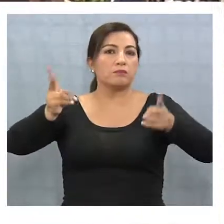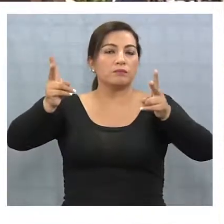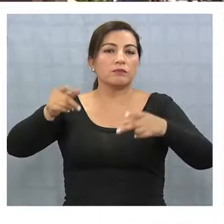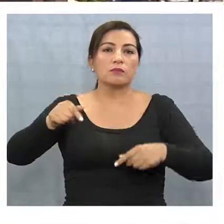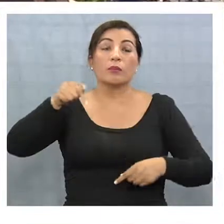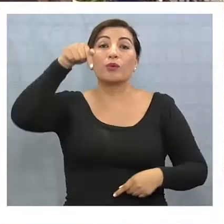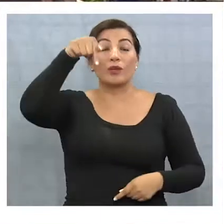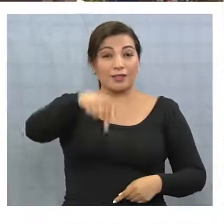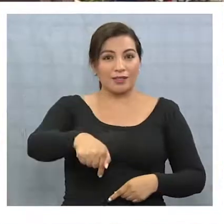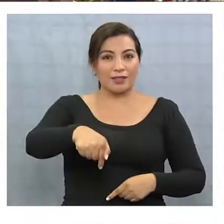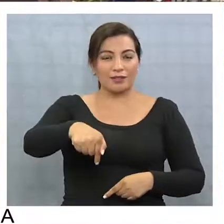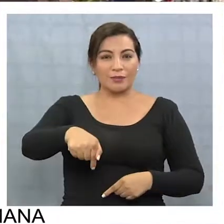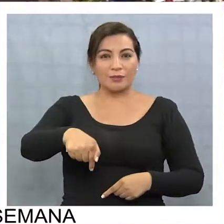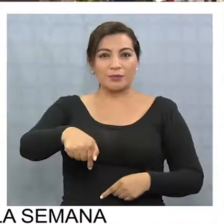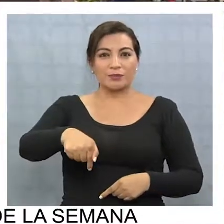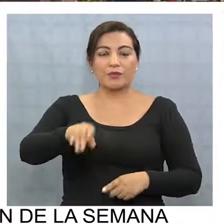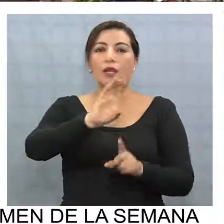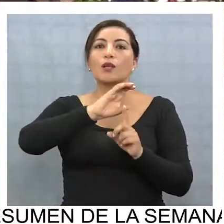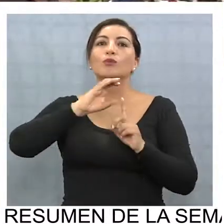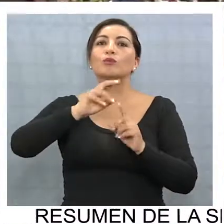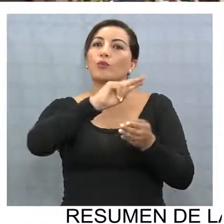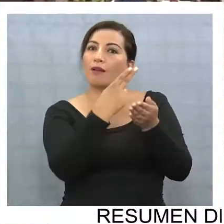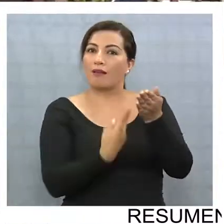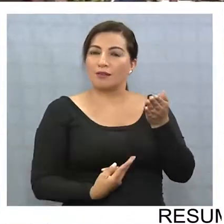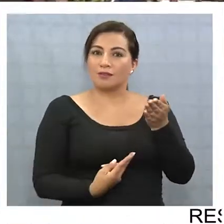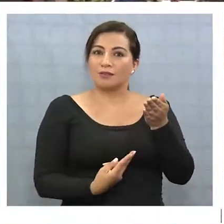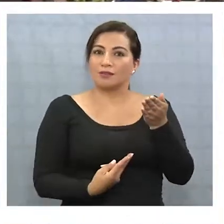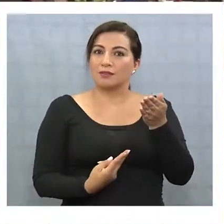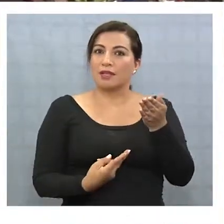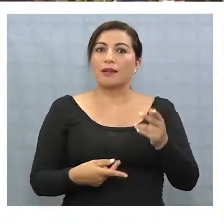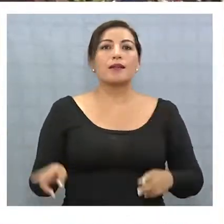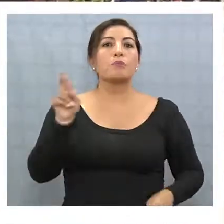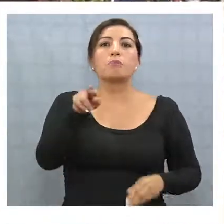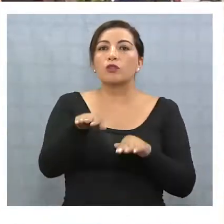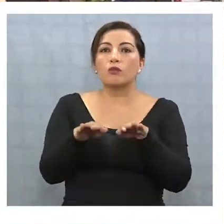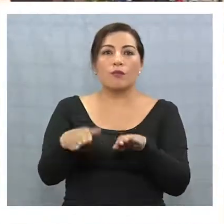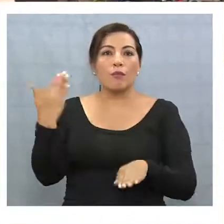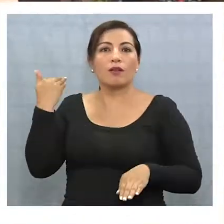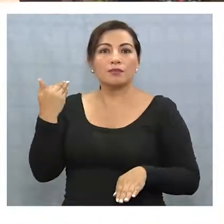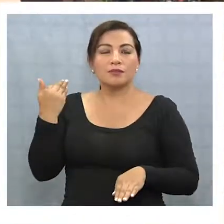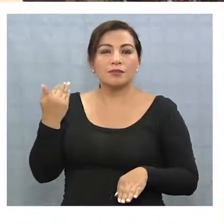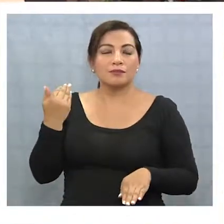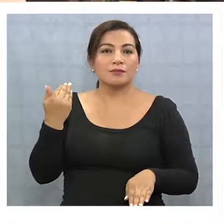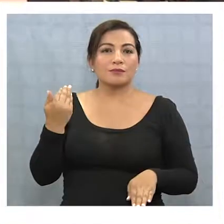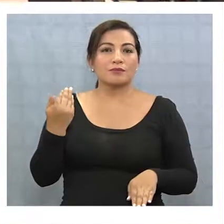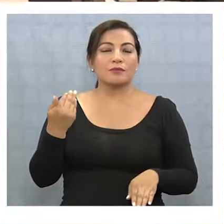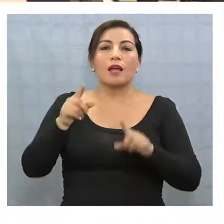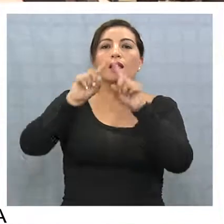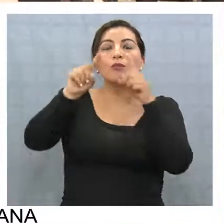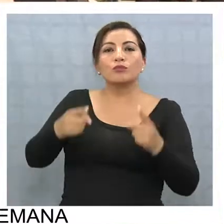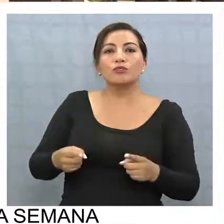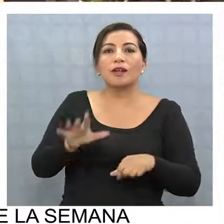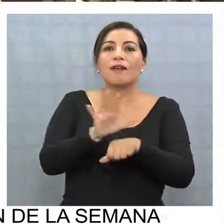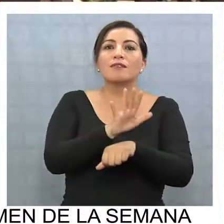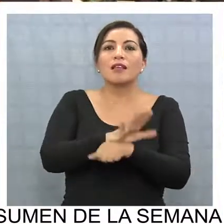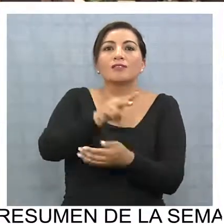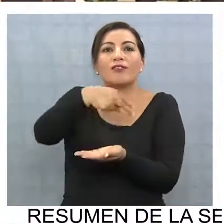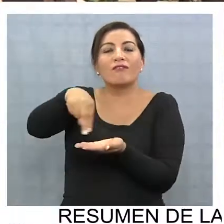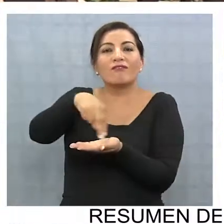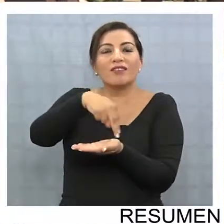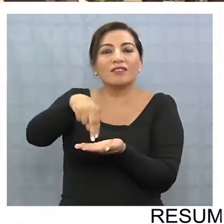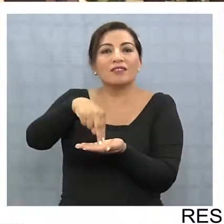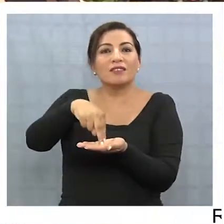pero aquí lo que es la cultura y las artes, voy a volver a repetir, la música, el teatro, el ballet,